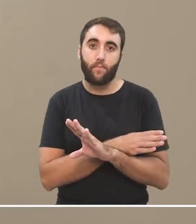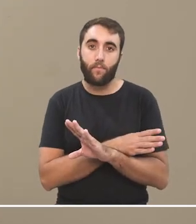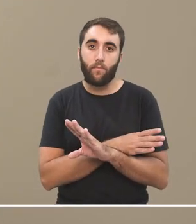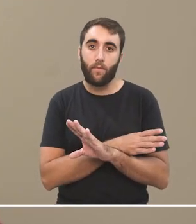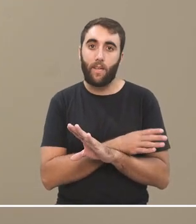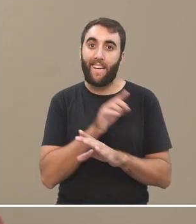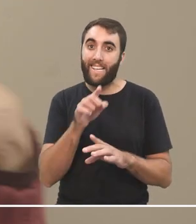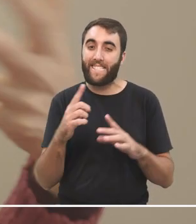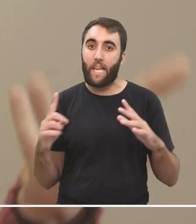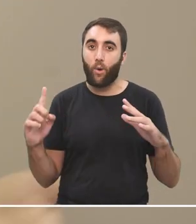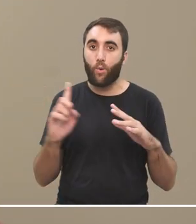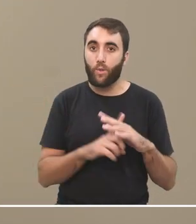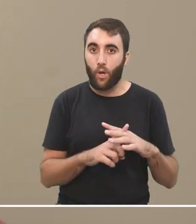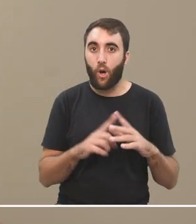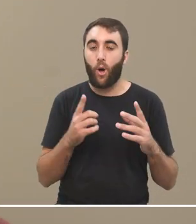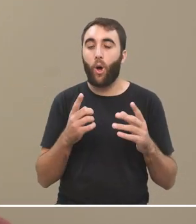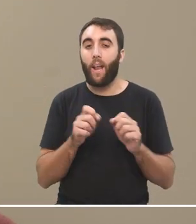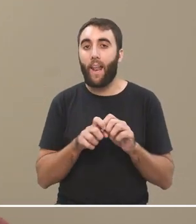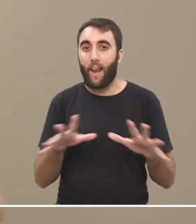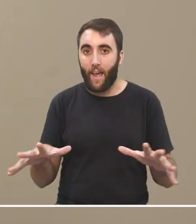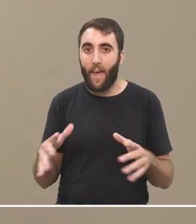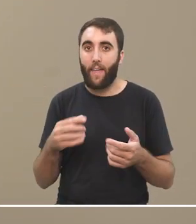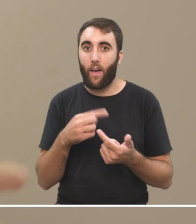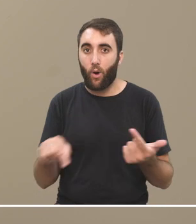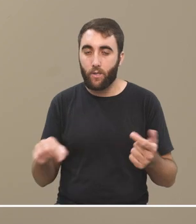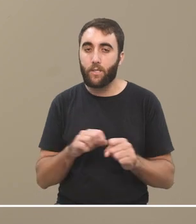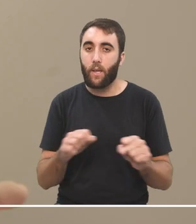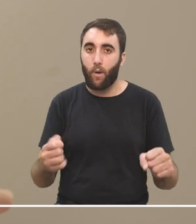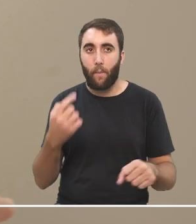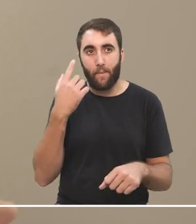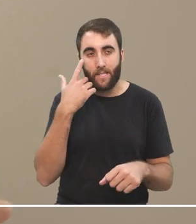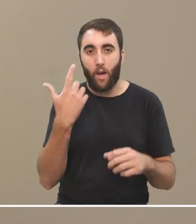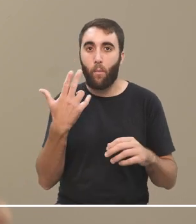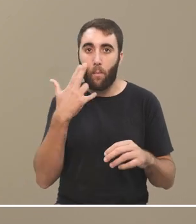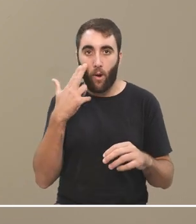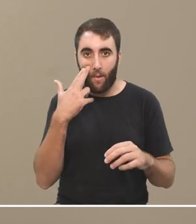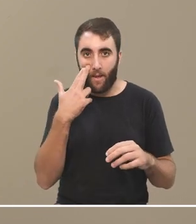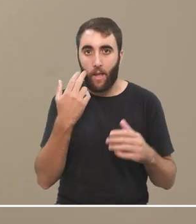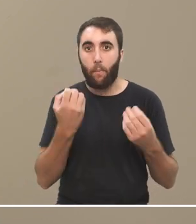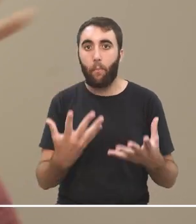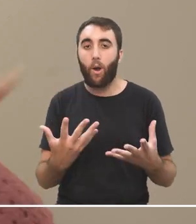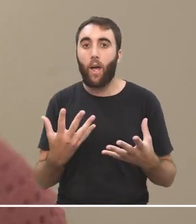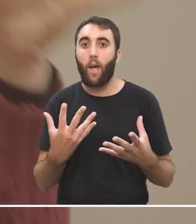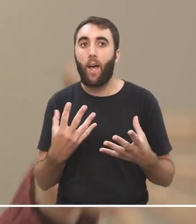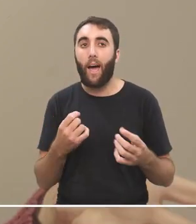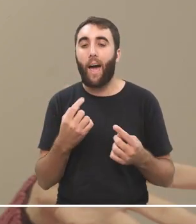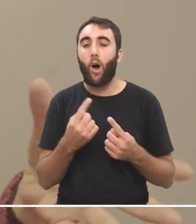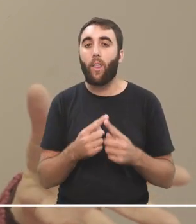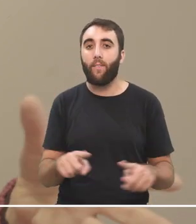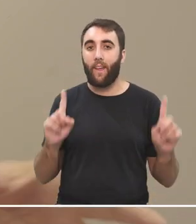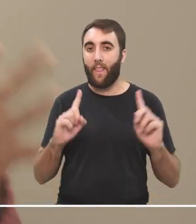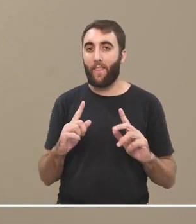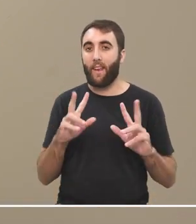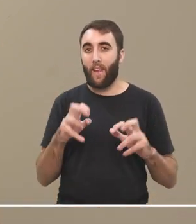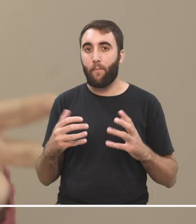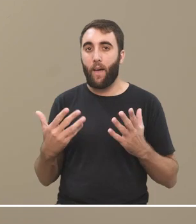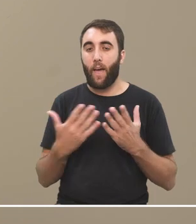Antes, esa inclusión a las redes se podía pensar como problemática porque, bueno, era algo distinto a lo educativo.